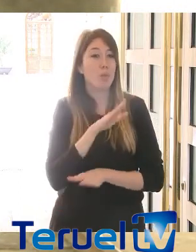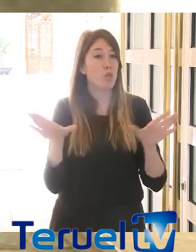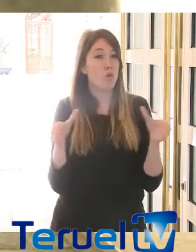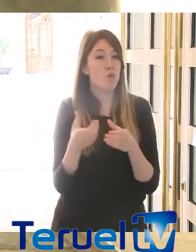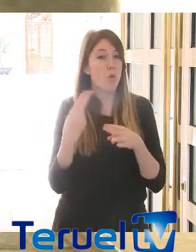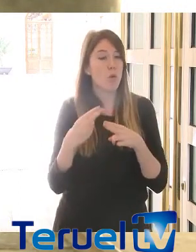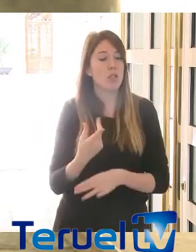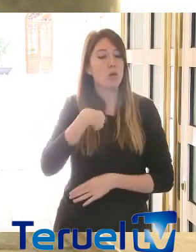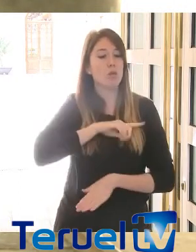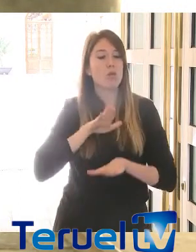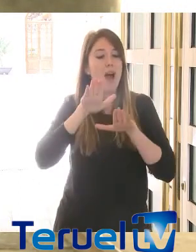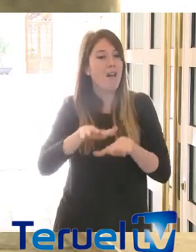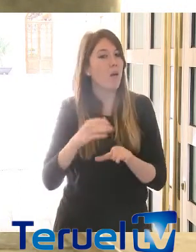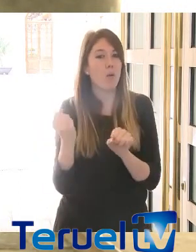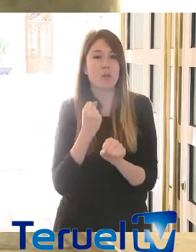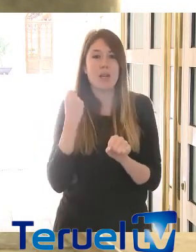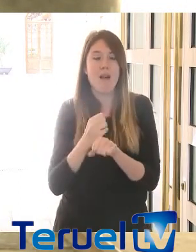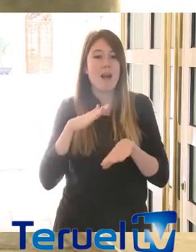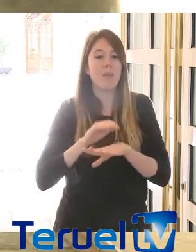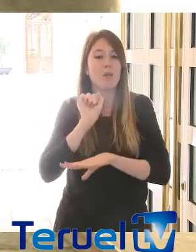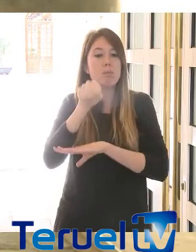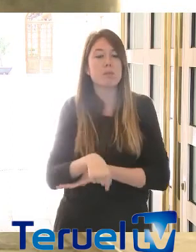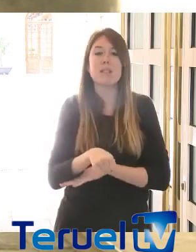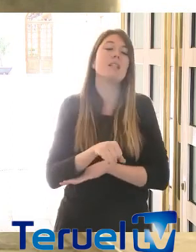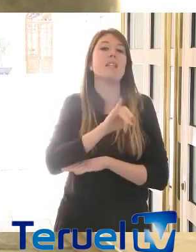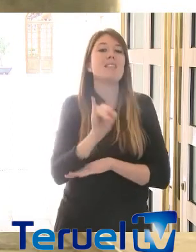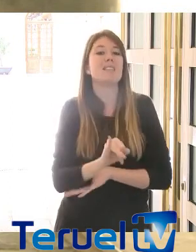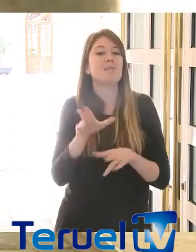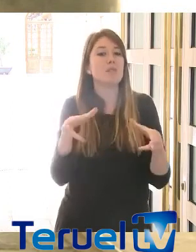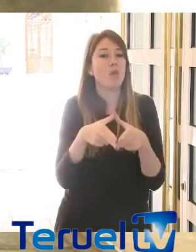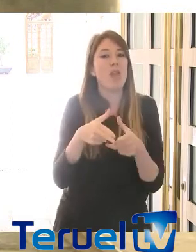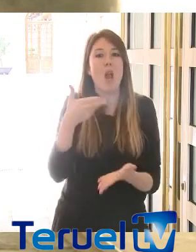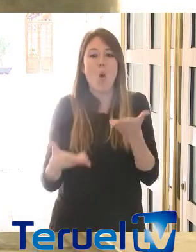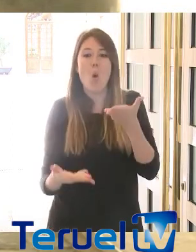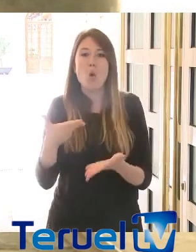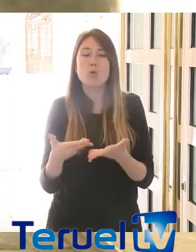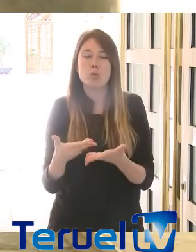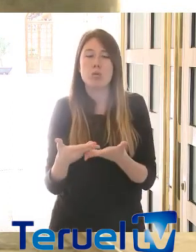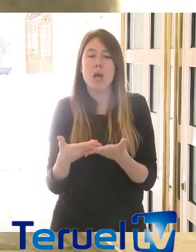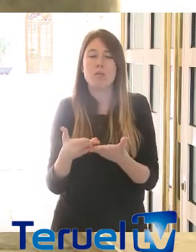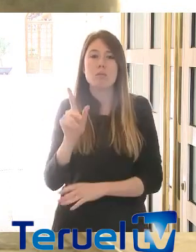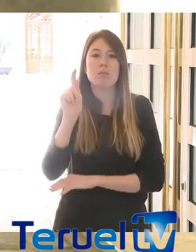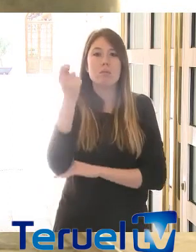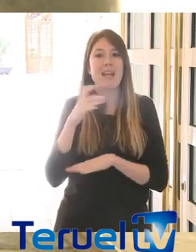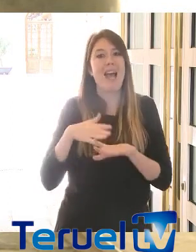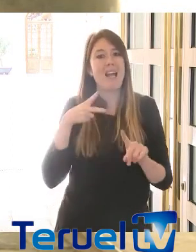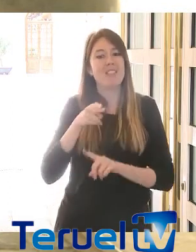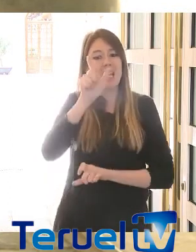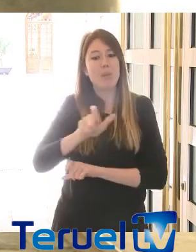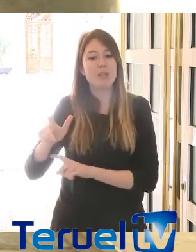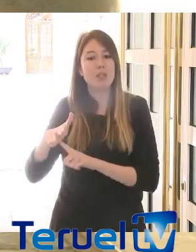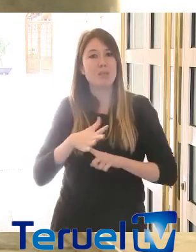por trabajar para una salida social y justa de esta crisis que no deje a nadie atrás y que ese